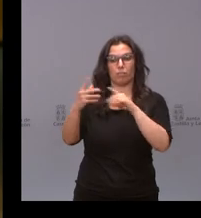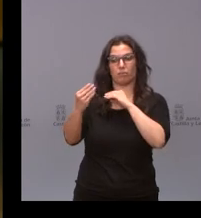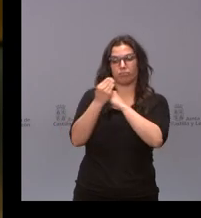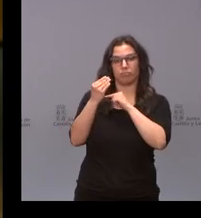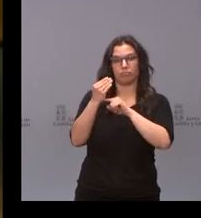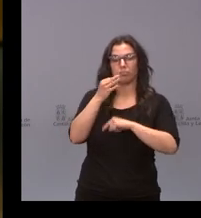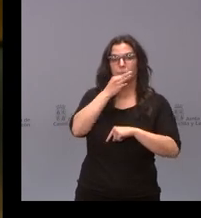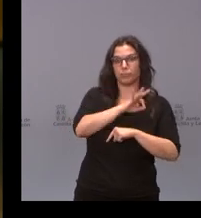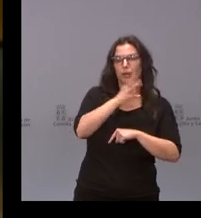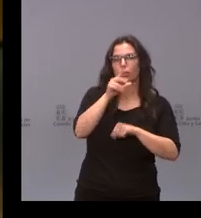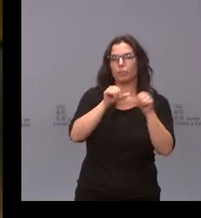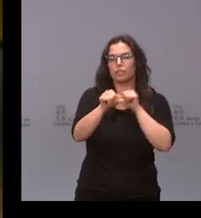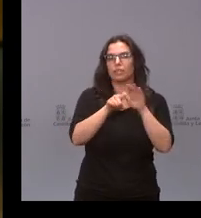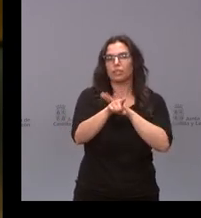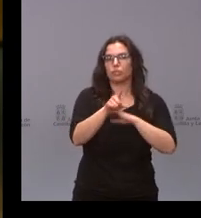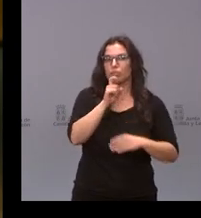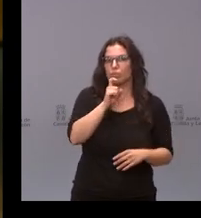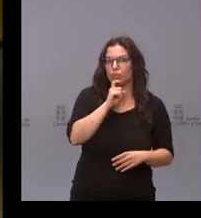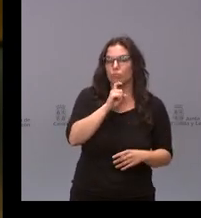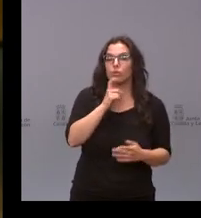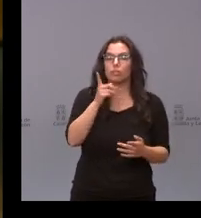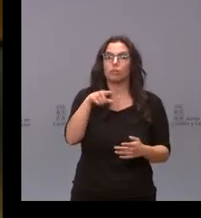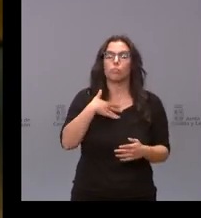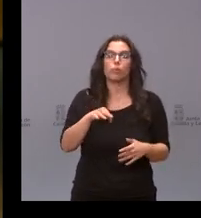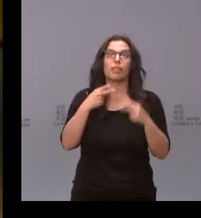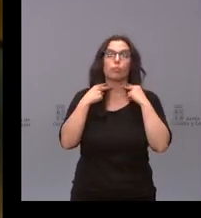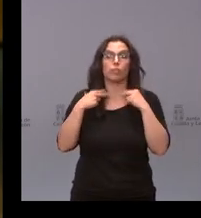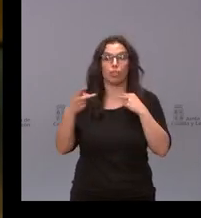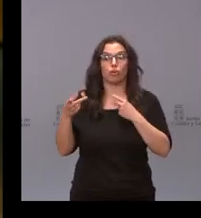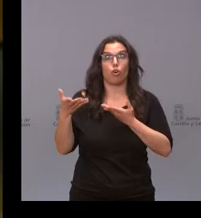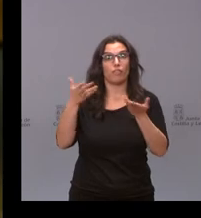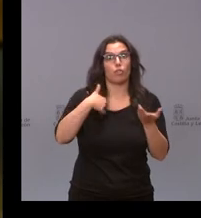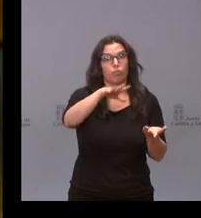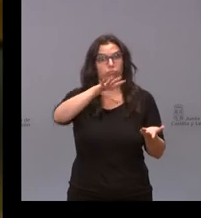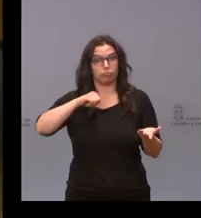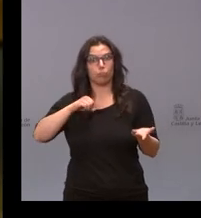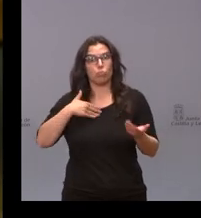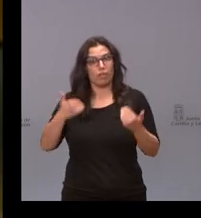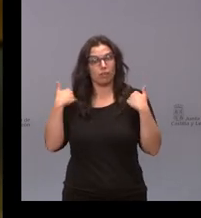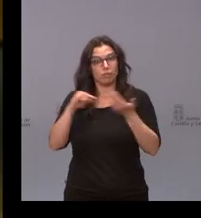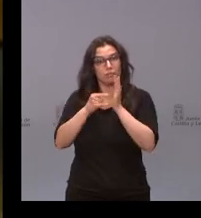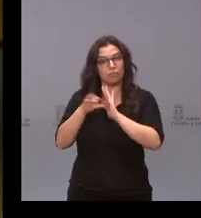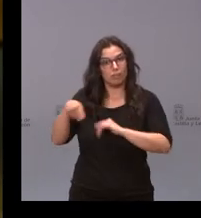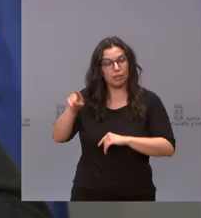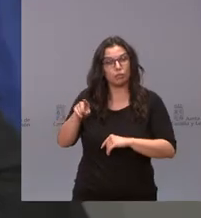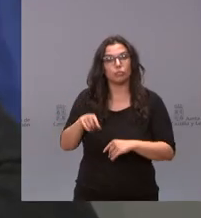gestionar esta subvención y qué posibilidades hay de que la diputación que se ha ofrecido la pudiera hacerse cargo de este proyecto gracias